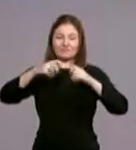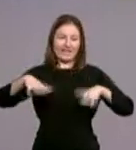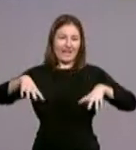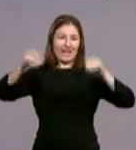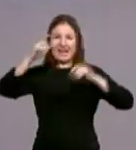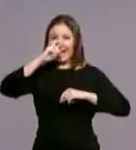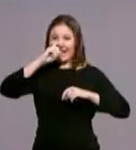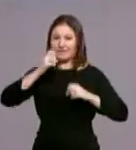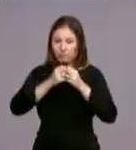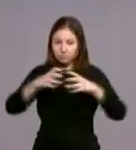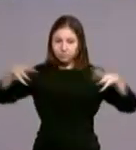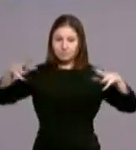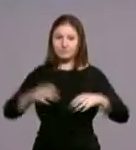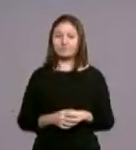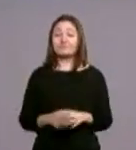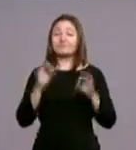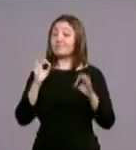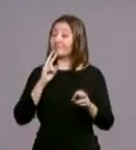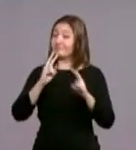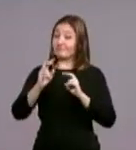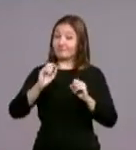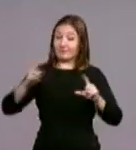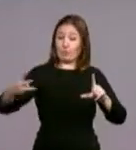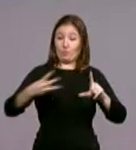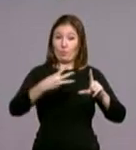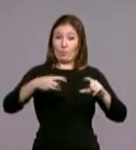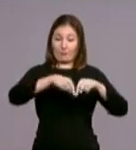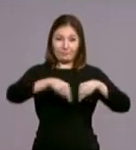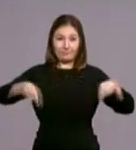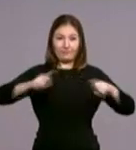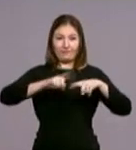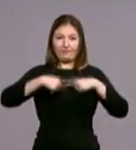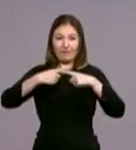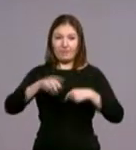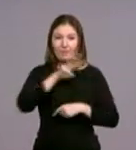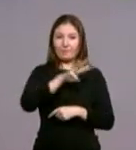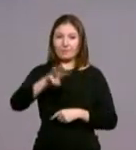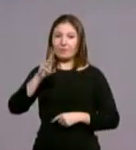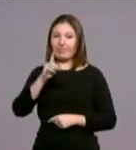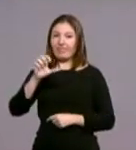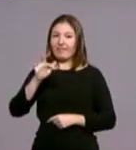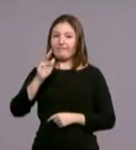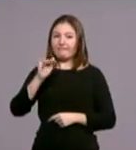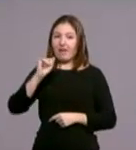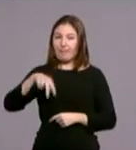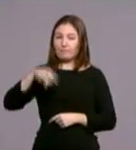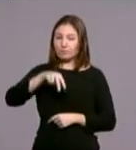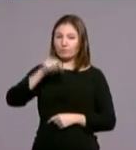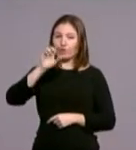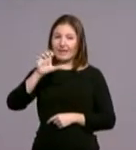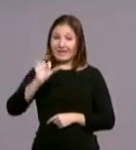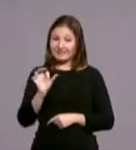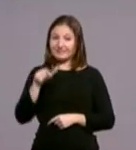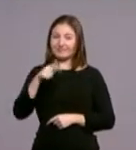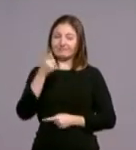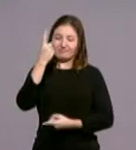más. Pues les vamos a dejar una página web de la delegación de familia, www.delfan.es, lo están viendo ustedes ahí en pantalla, donde pueden consultar el